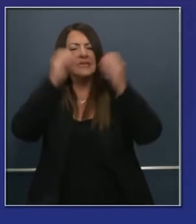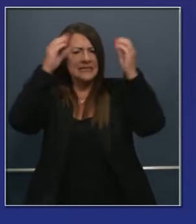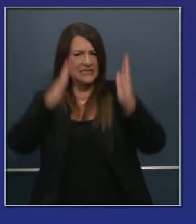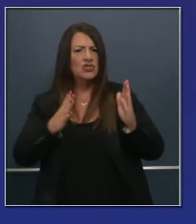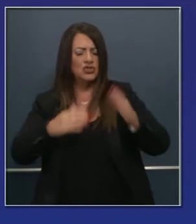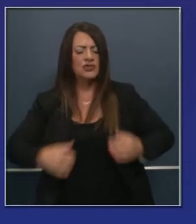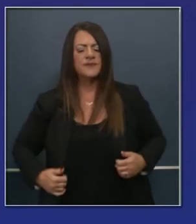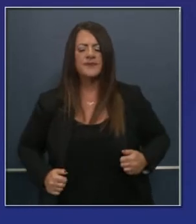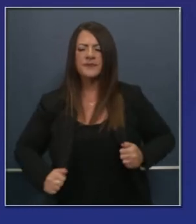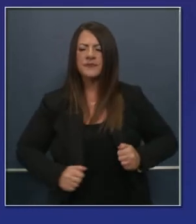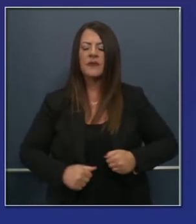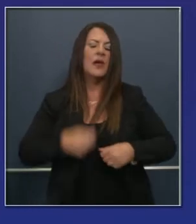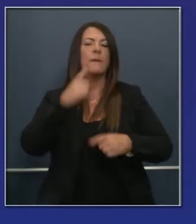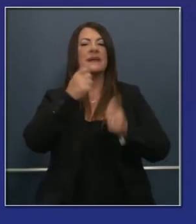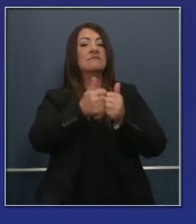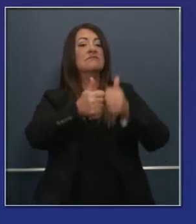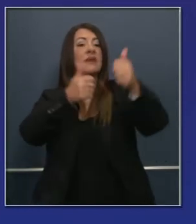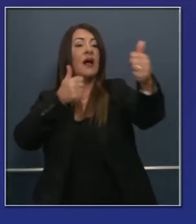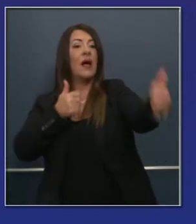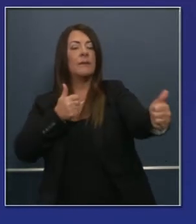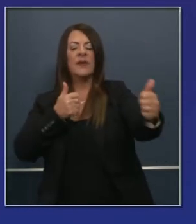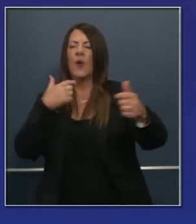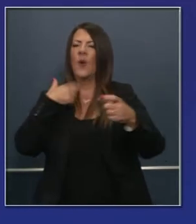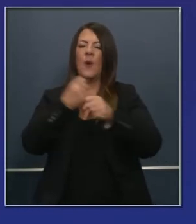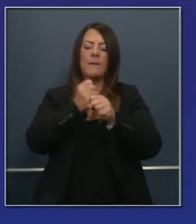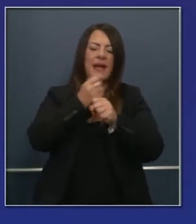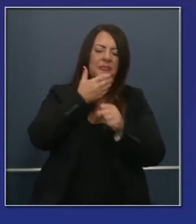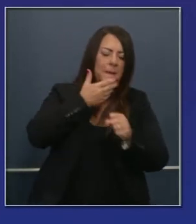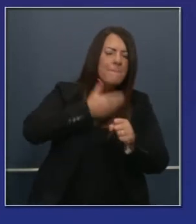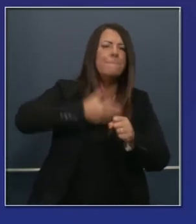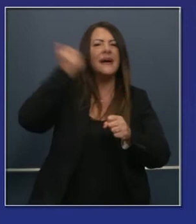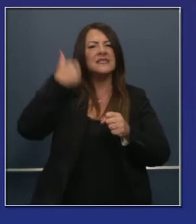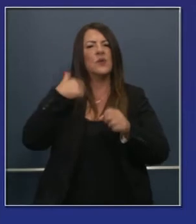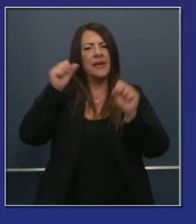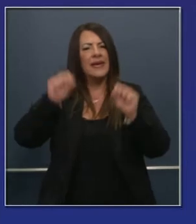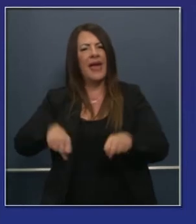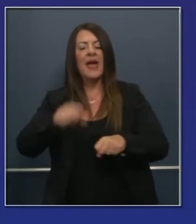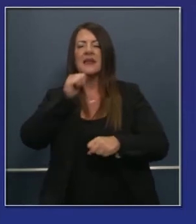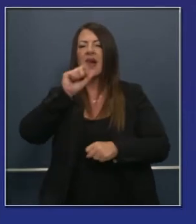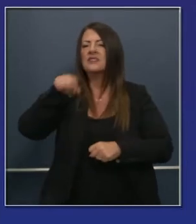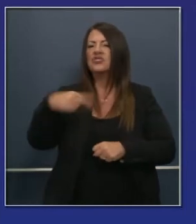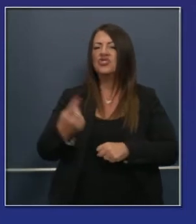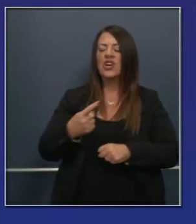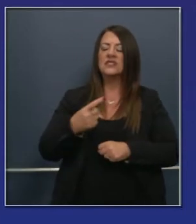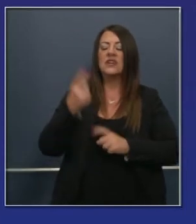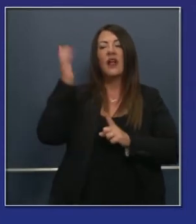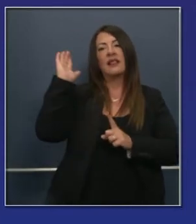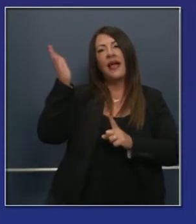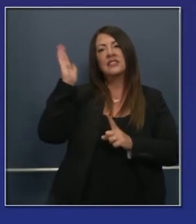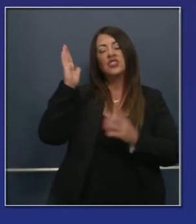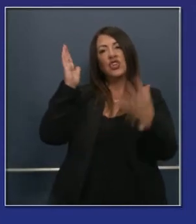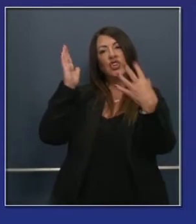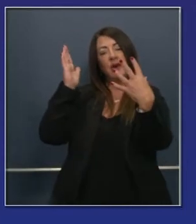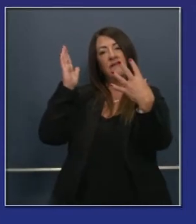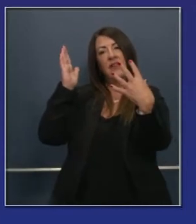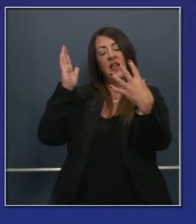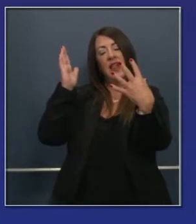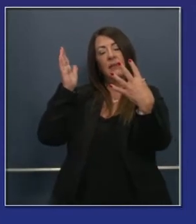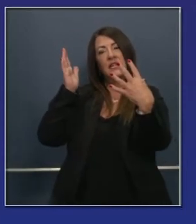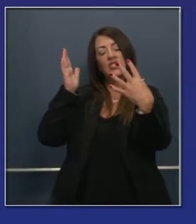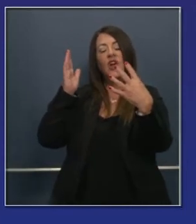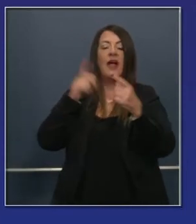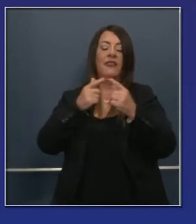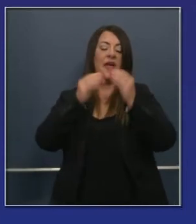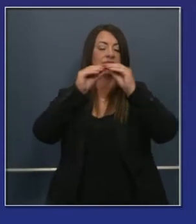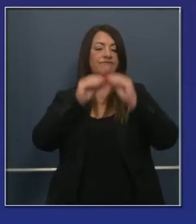esta educación a distancia es suboptimal. Simplemente no queremos que la gente tome sus clases y las graben en un video